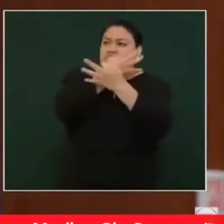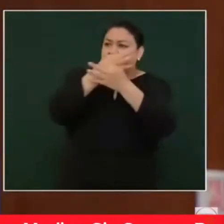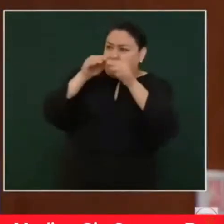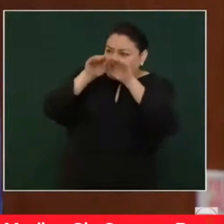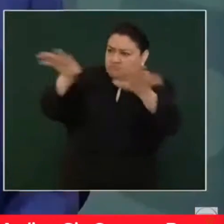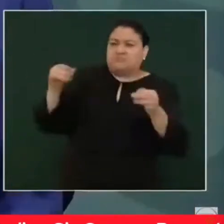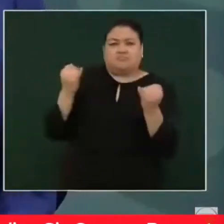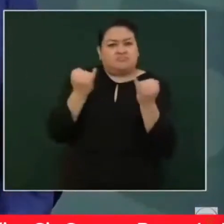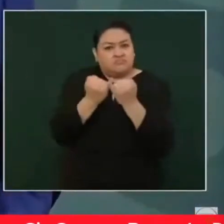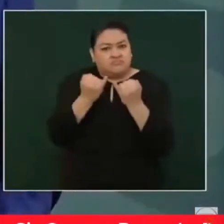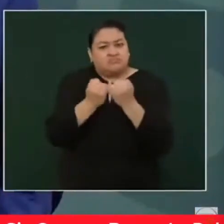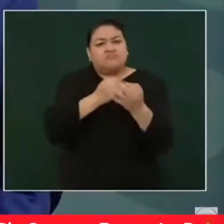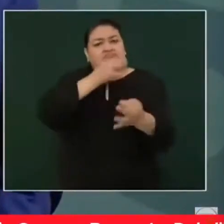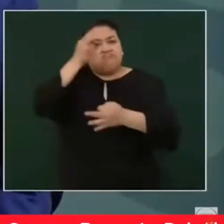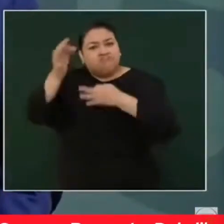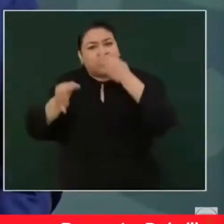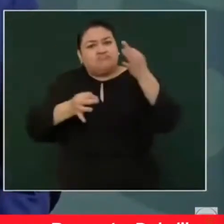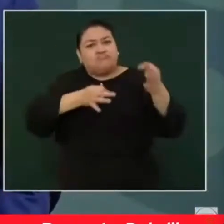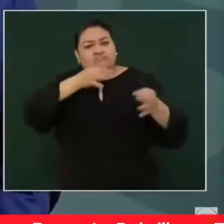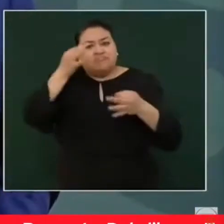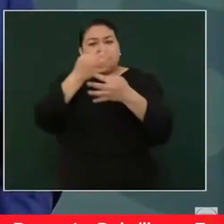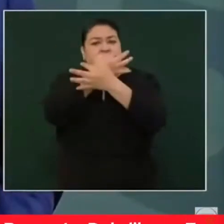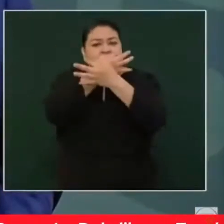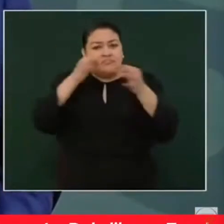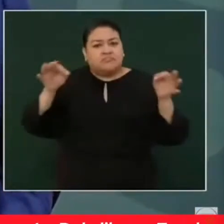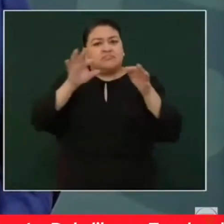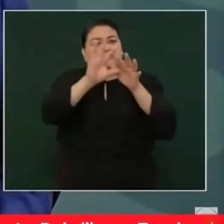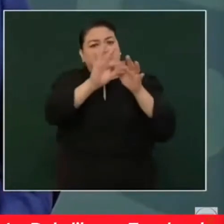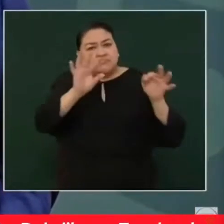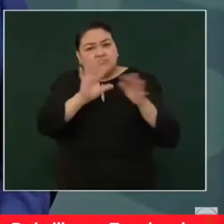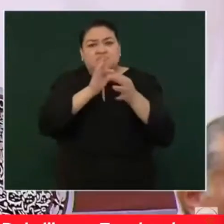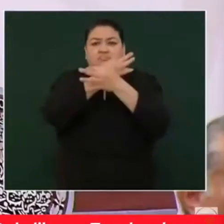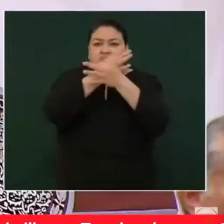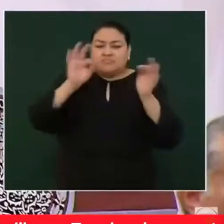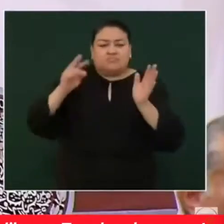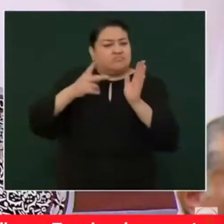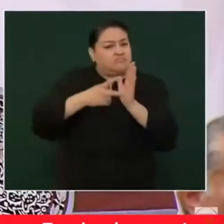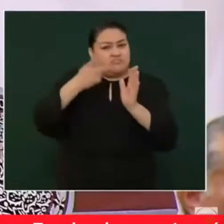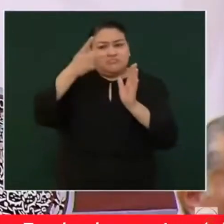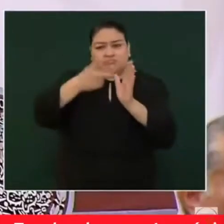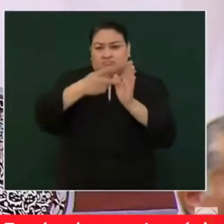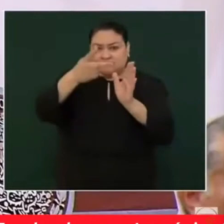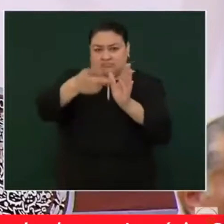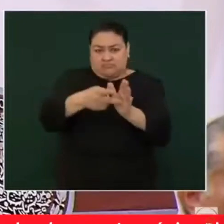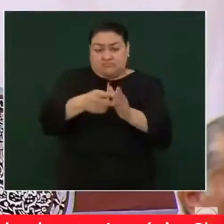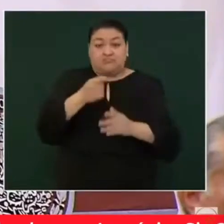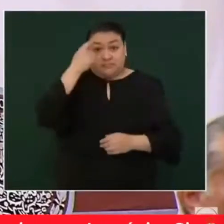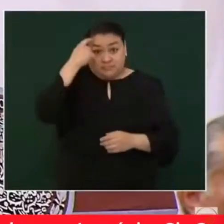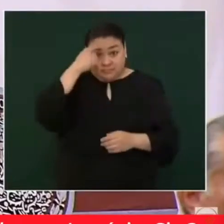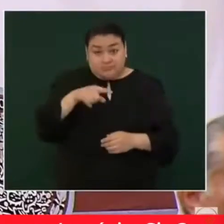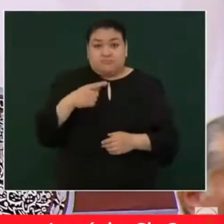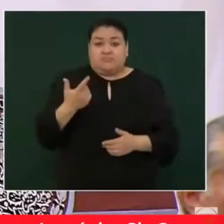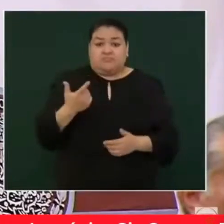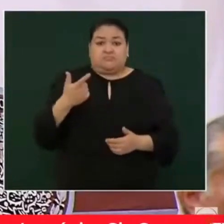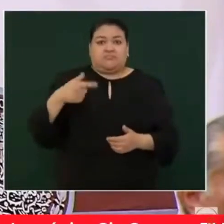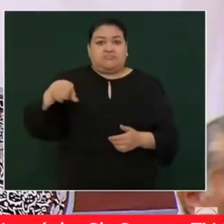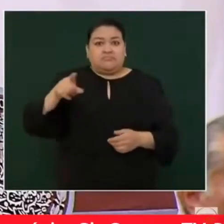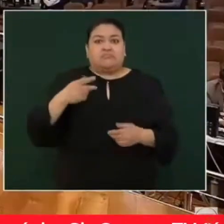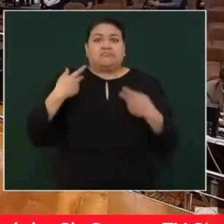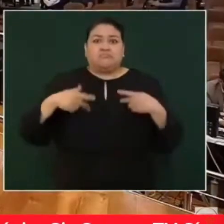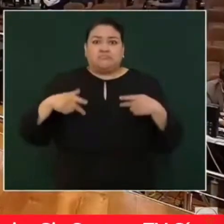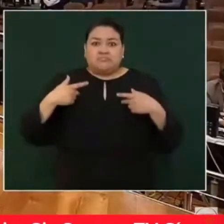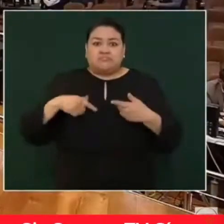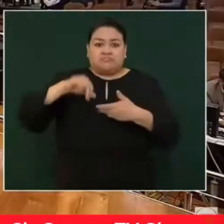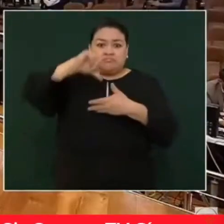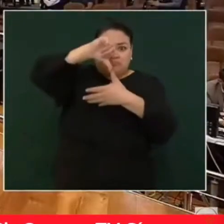a estar informando, informando, informando, para que no se haga toda esta travesía,